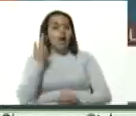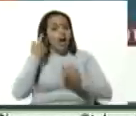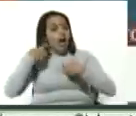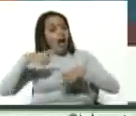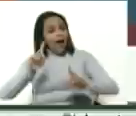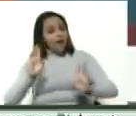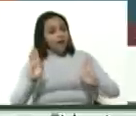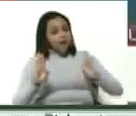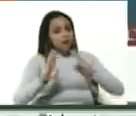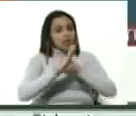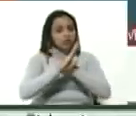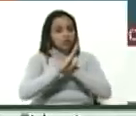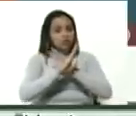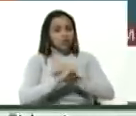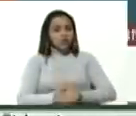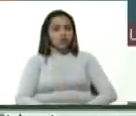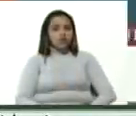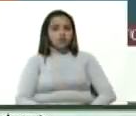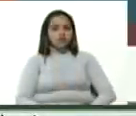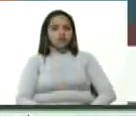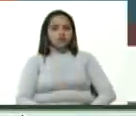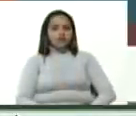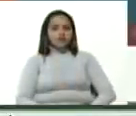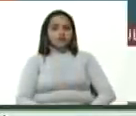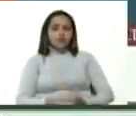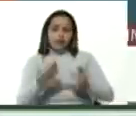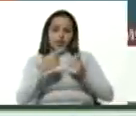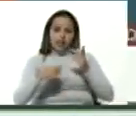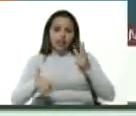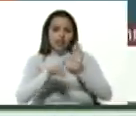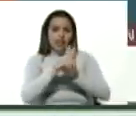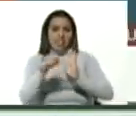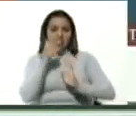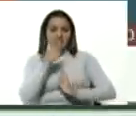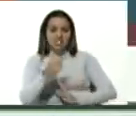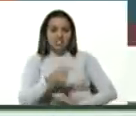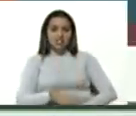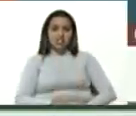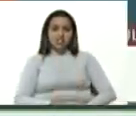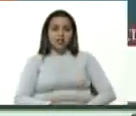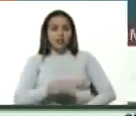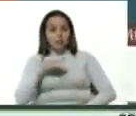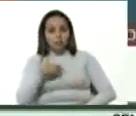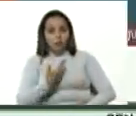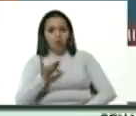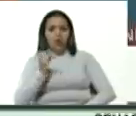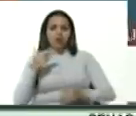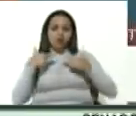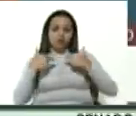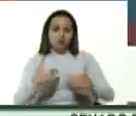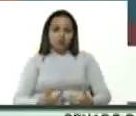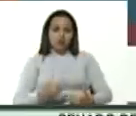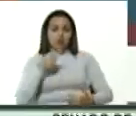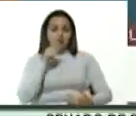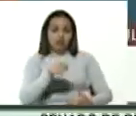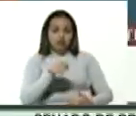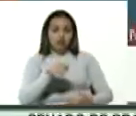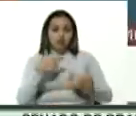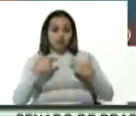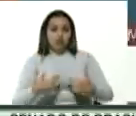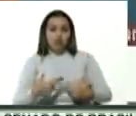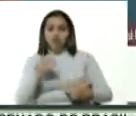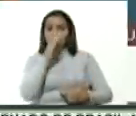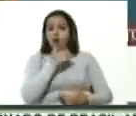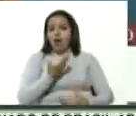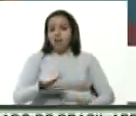sanciones, los instrumentos legales dicen que hay excepciones para lo humanitario, que esas excepciones en la práctica